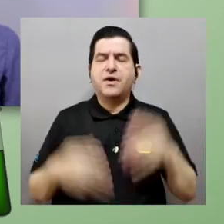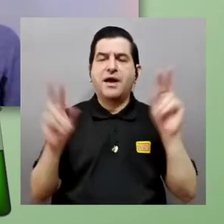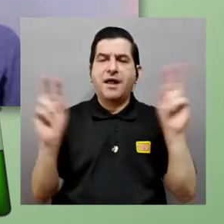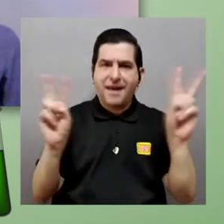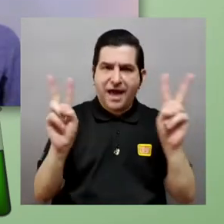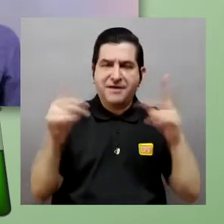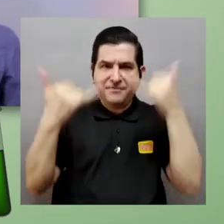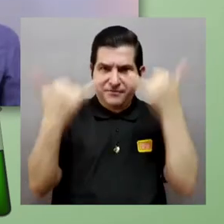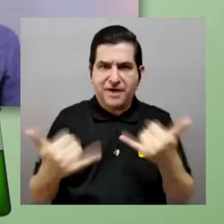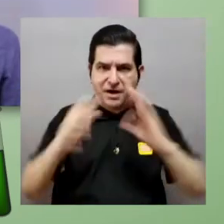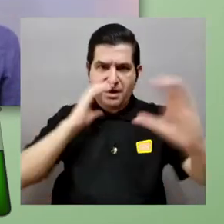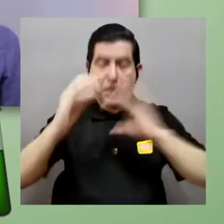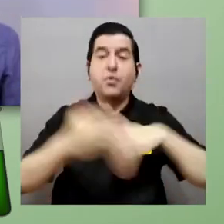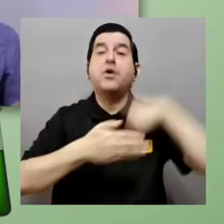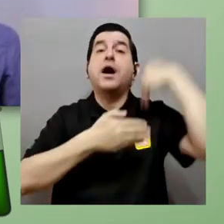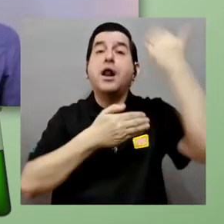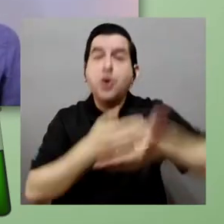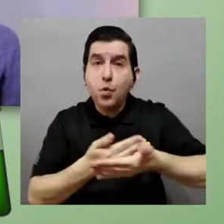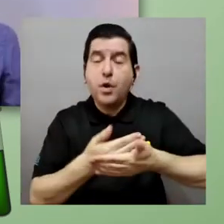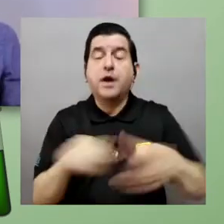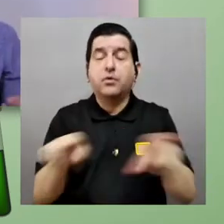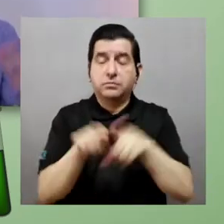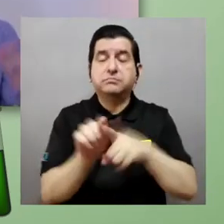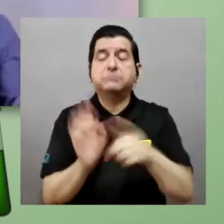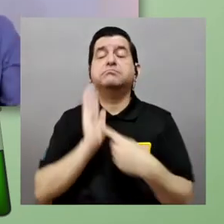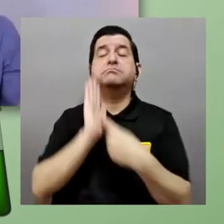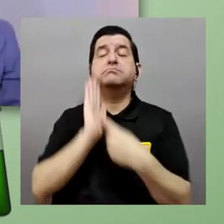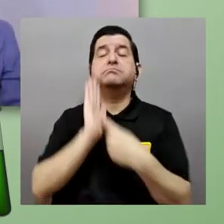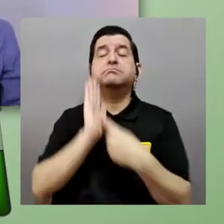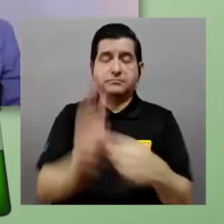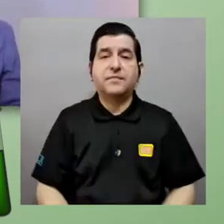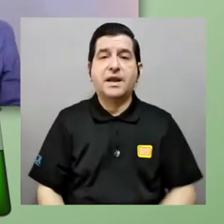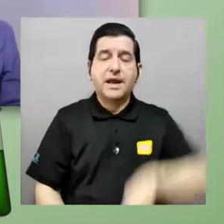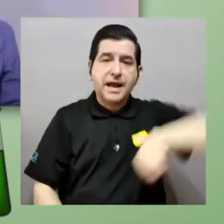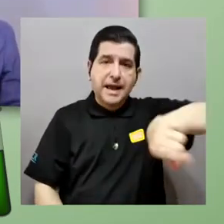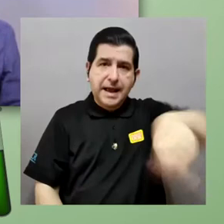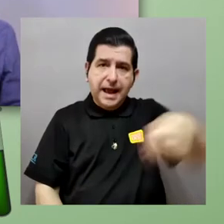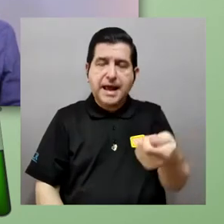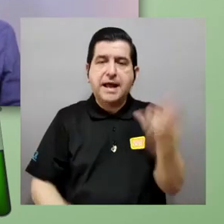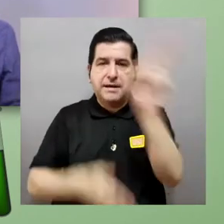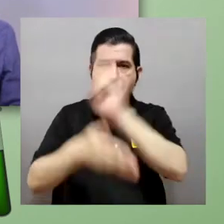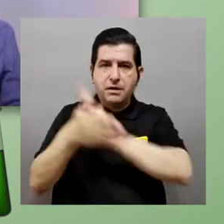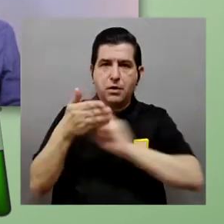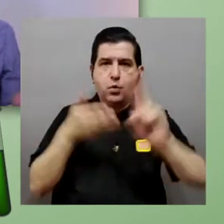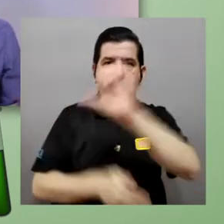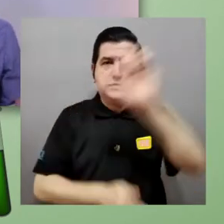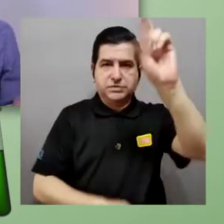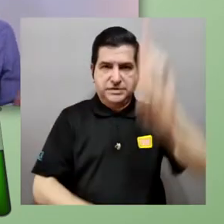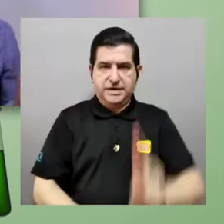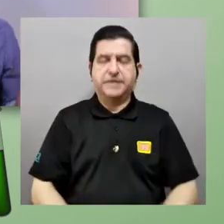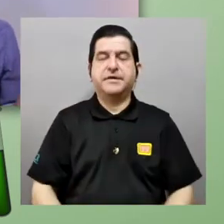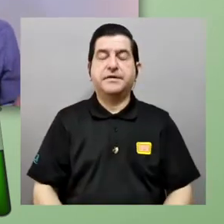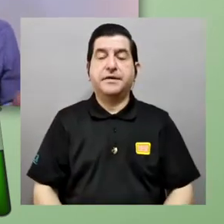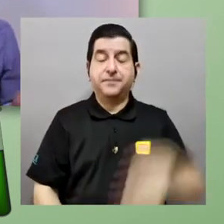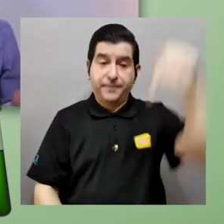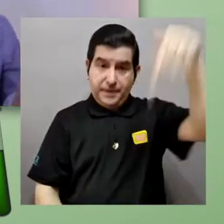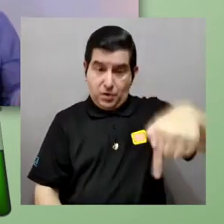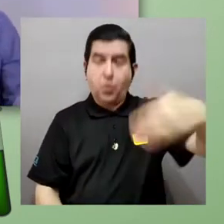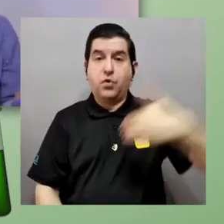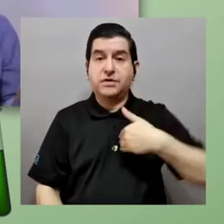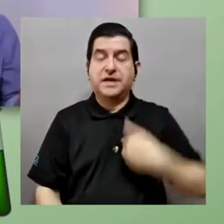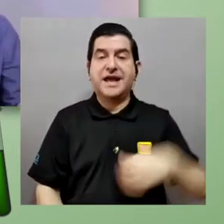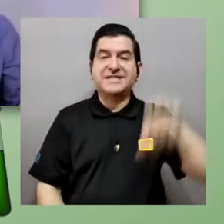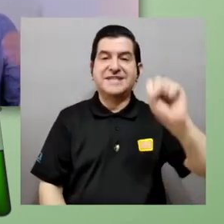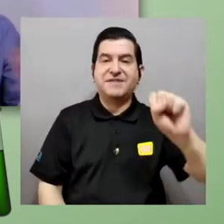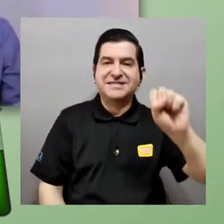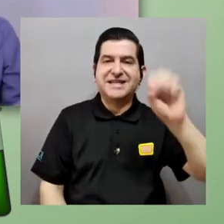gracias sebastián por estar con nosotros también voy a presentar de una vez a samaria montenegro ella es phd